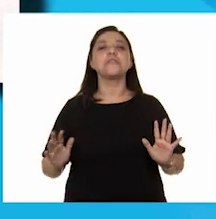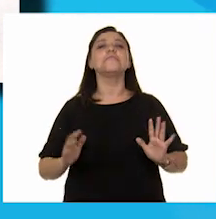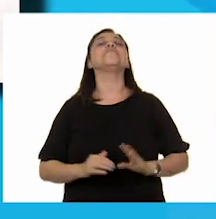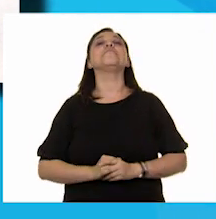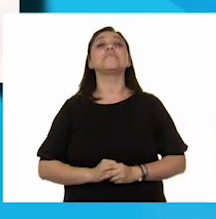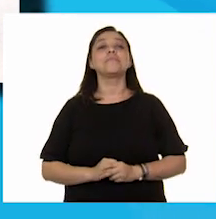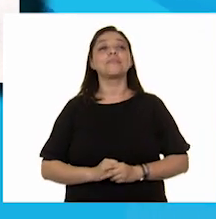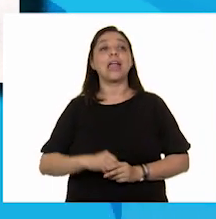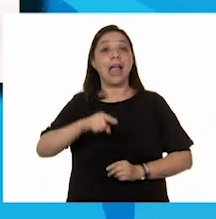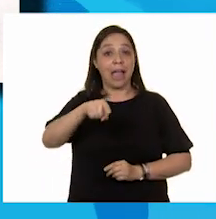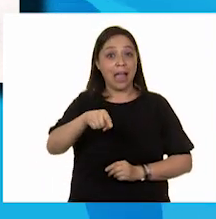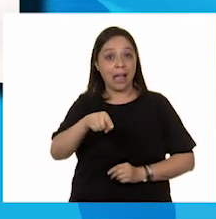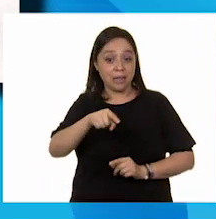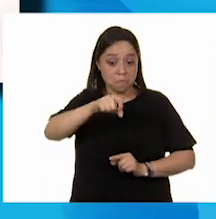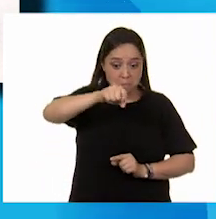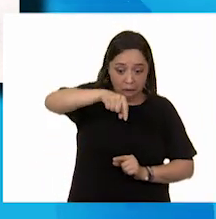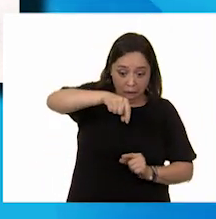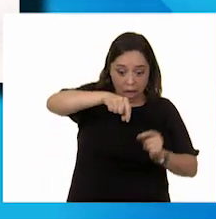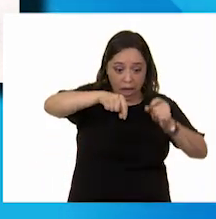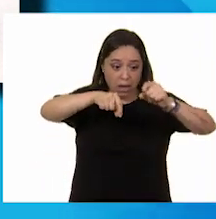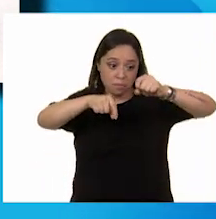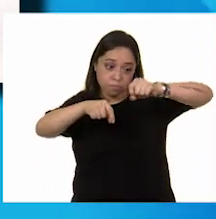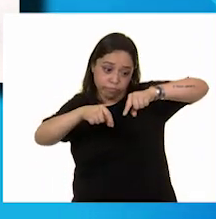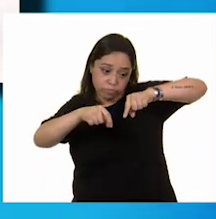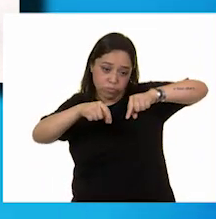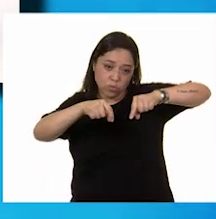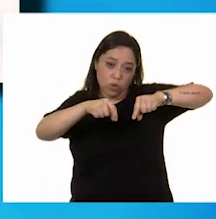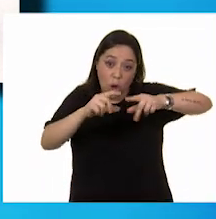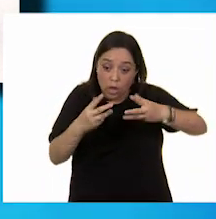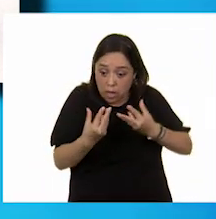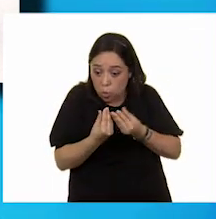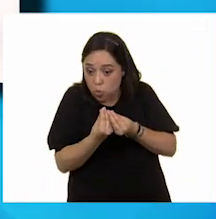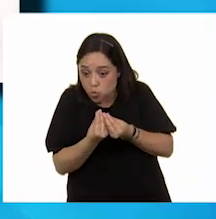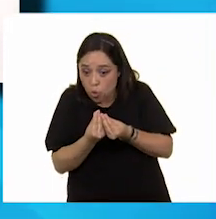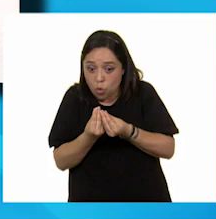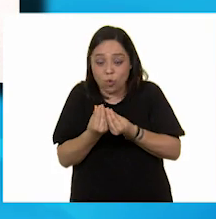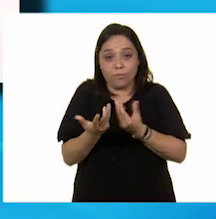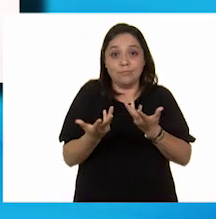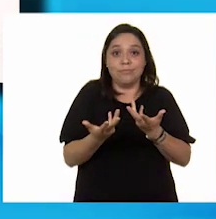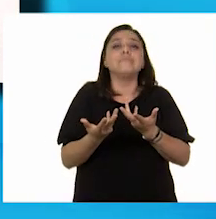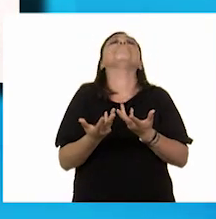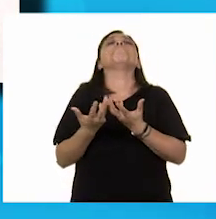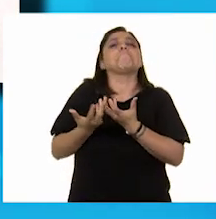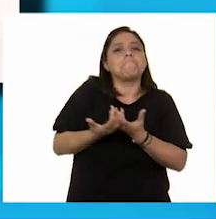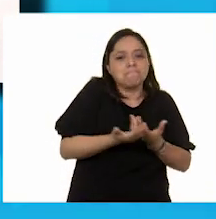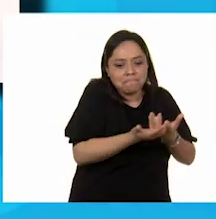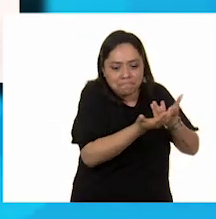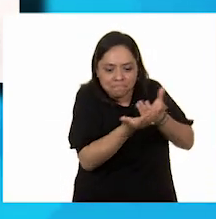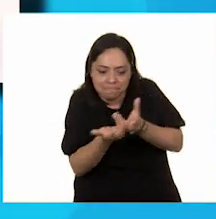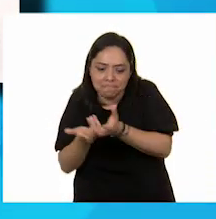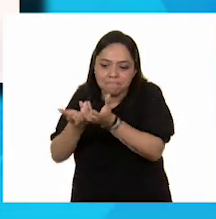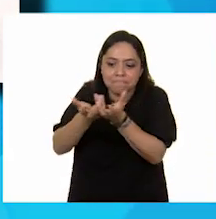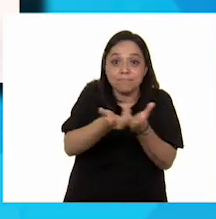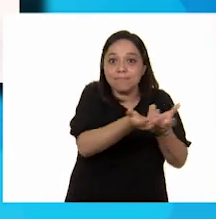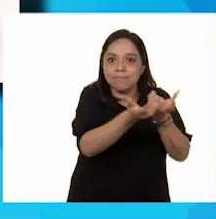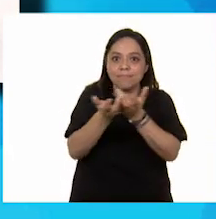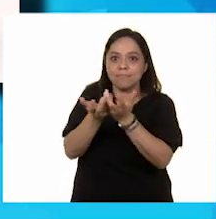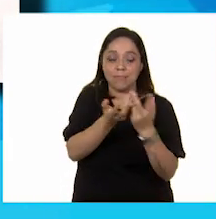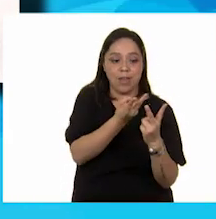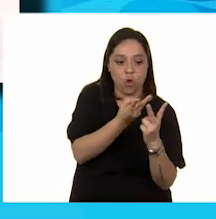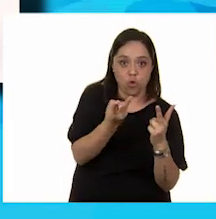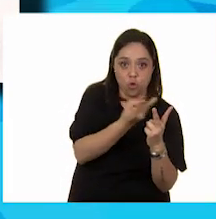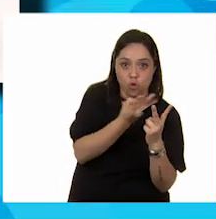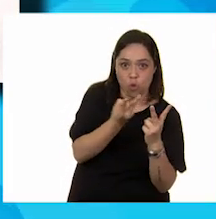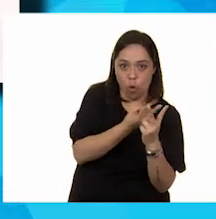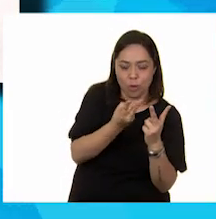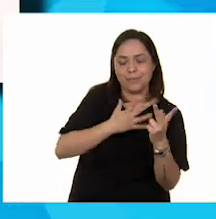gotitas, gototas y juntitas, juntotas siguieron su camino. Rocío y Gotero iban